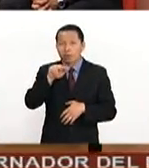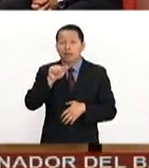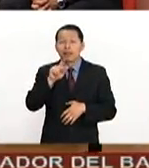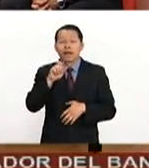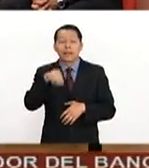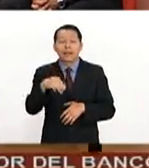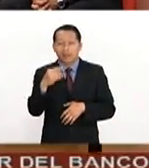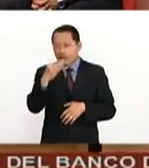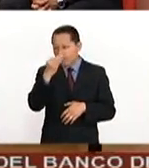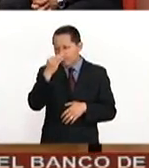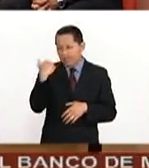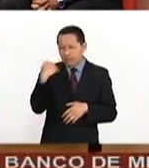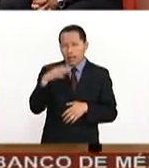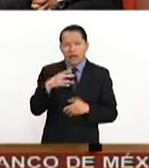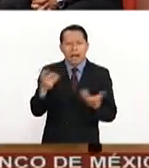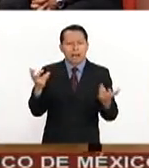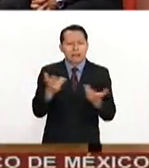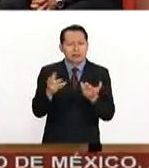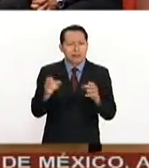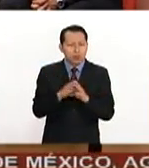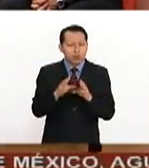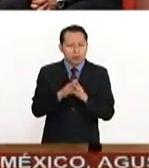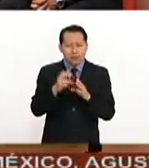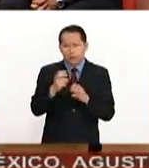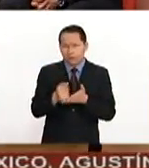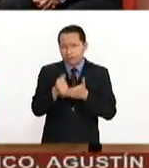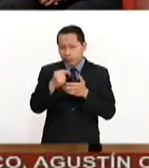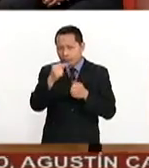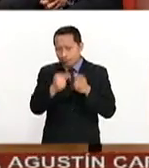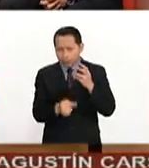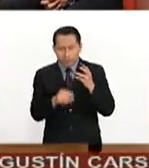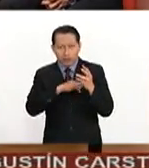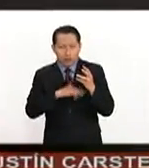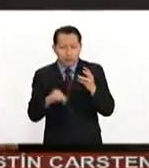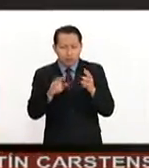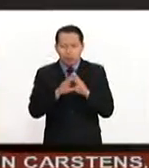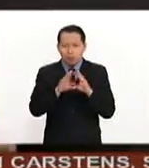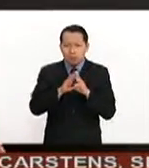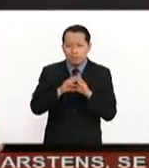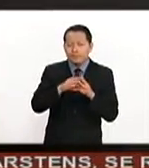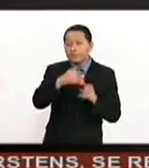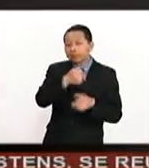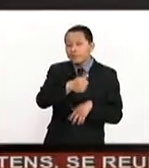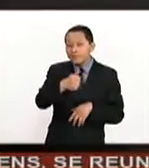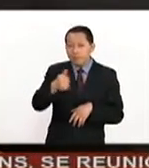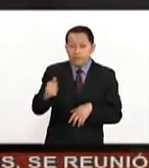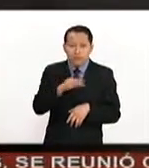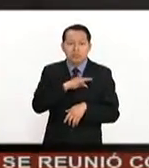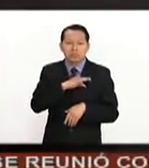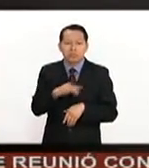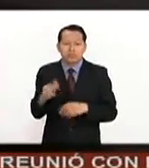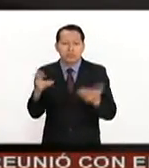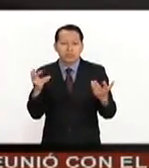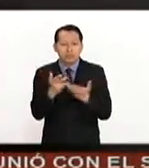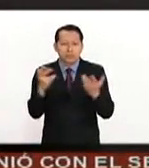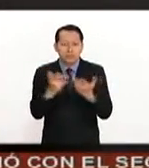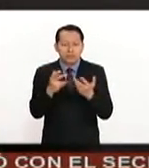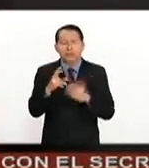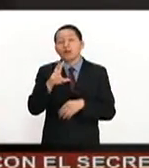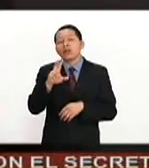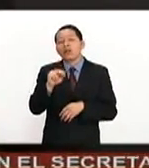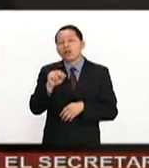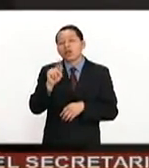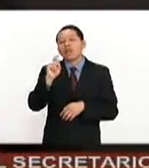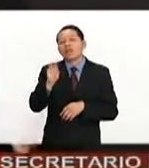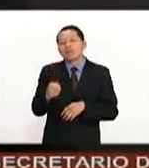hecho últimamente es acercarnos a estas herramientas, a estas convocatorias, para que cada quien aplique. Digo, ya no tienes que